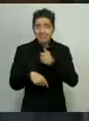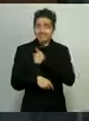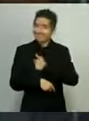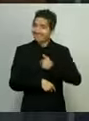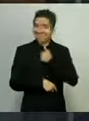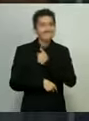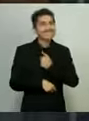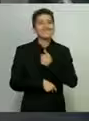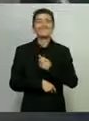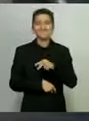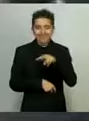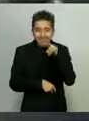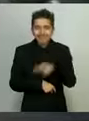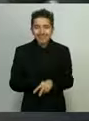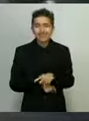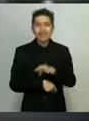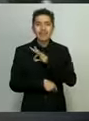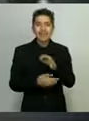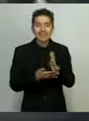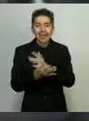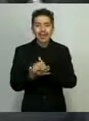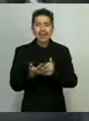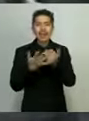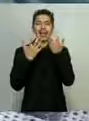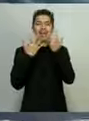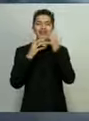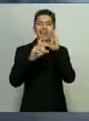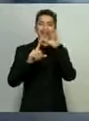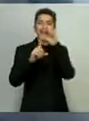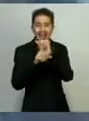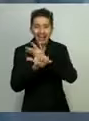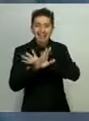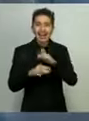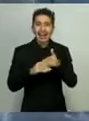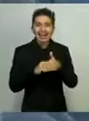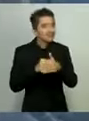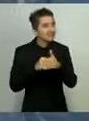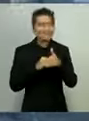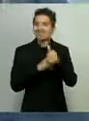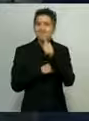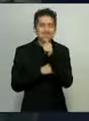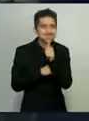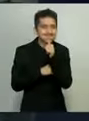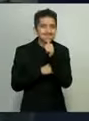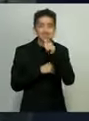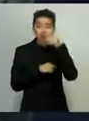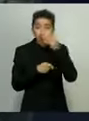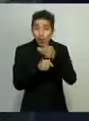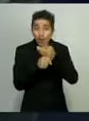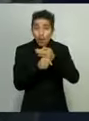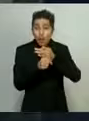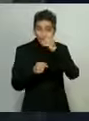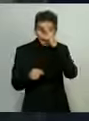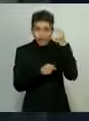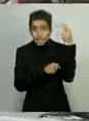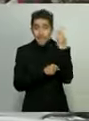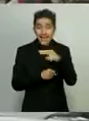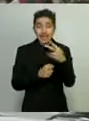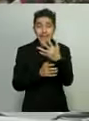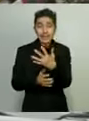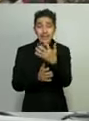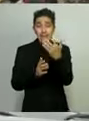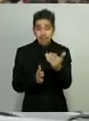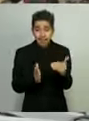están muy lejos de devolvernos la esperanza. Hoy México ya acumula más de medio millón de